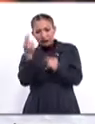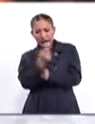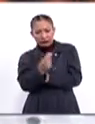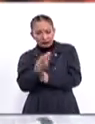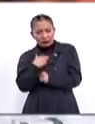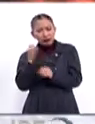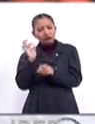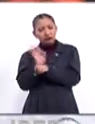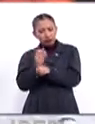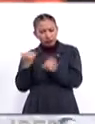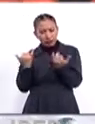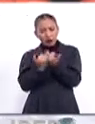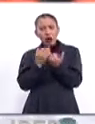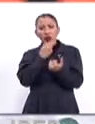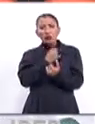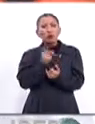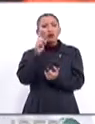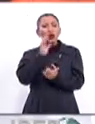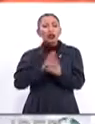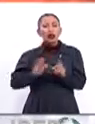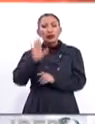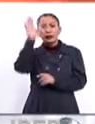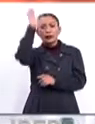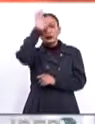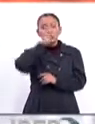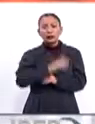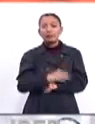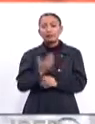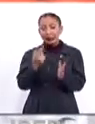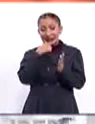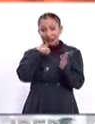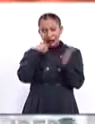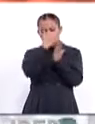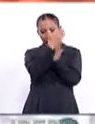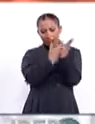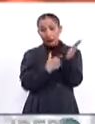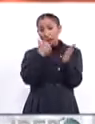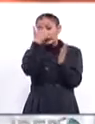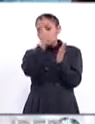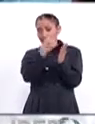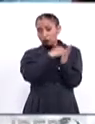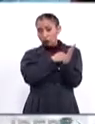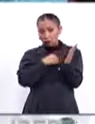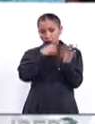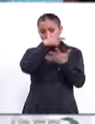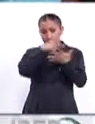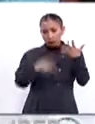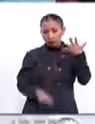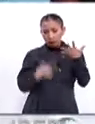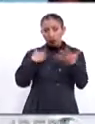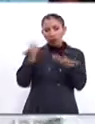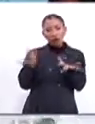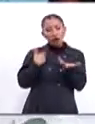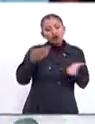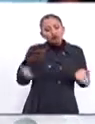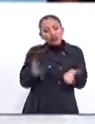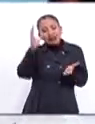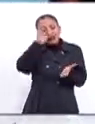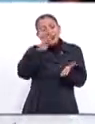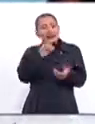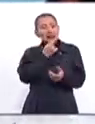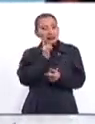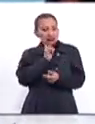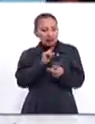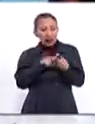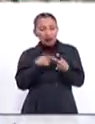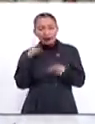necesidad de garantizar la igualdad de género en el área. En el manifiesto figuran seis compromisos. Suscitar la vocación científica en las